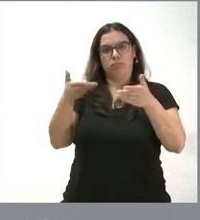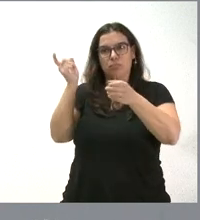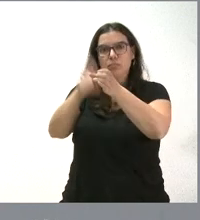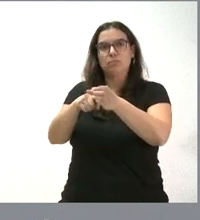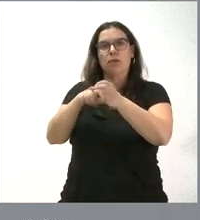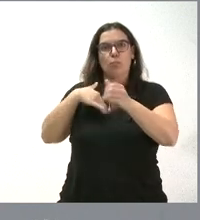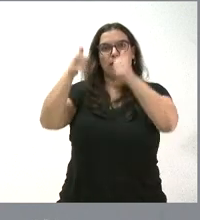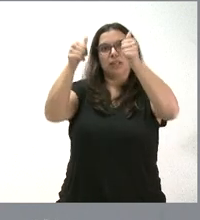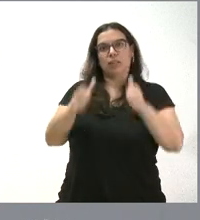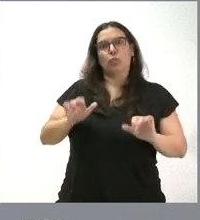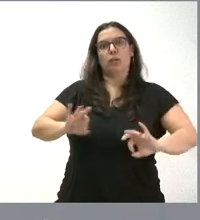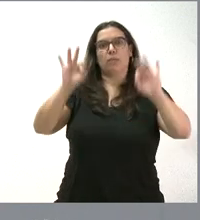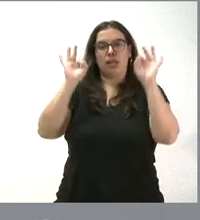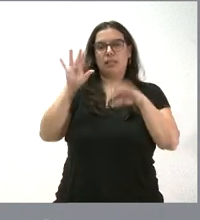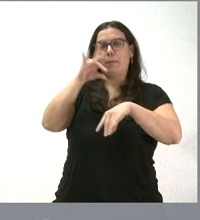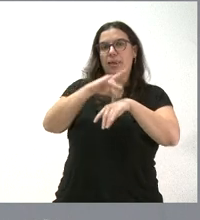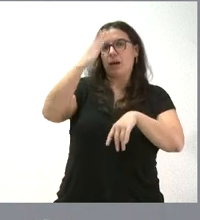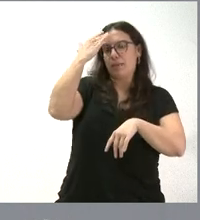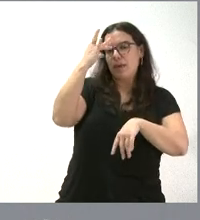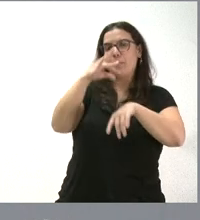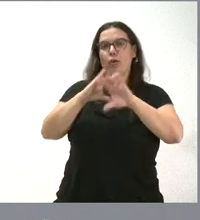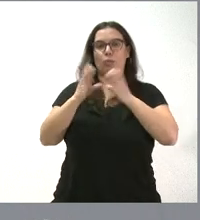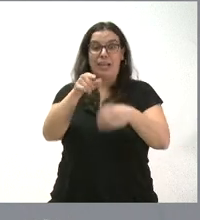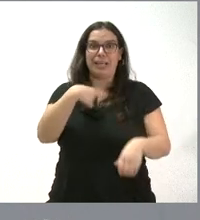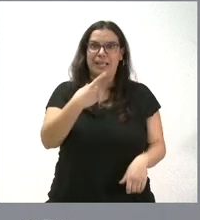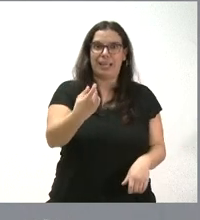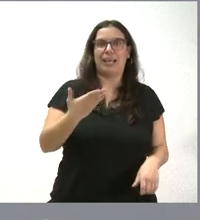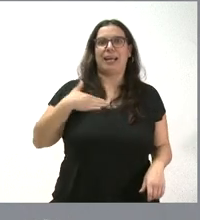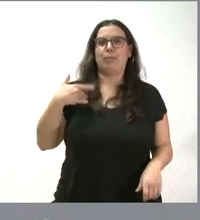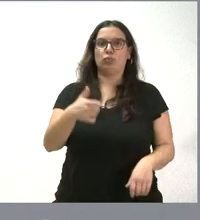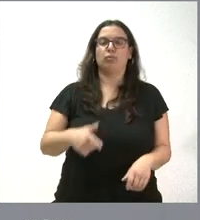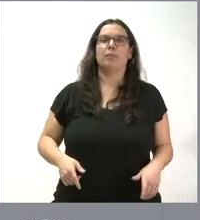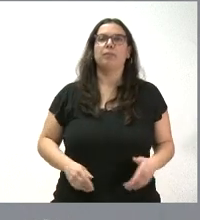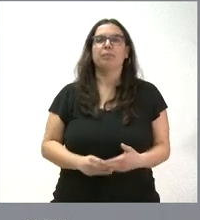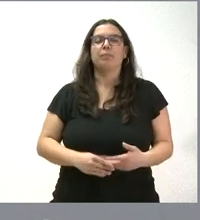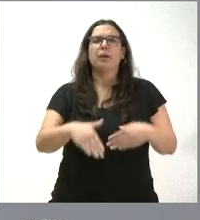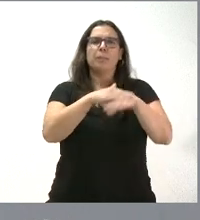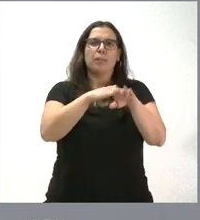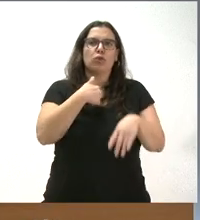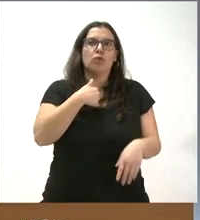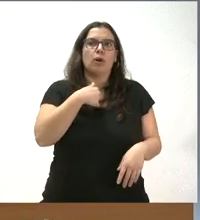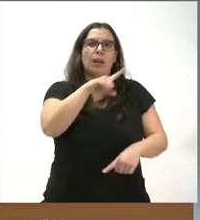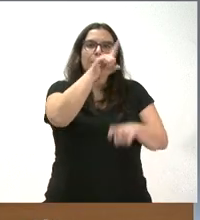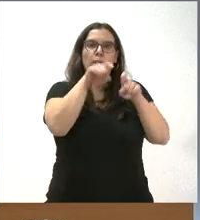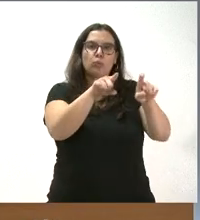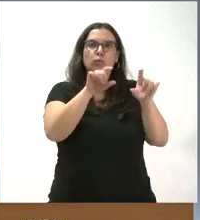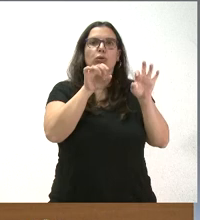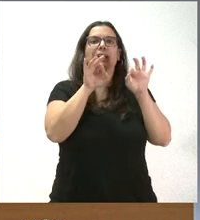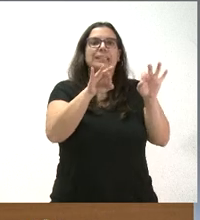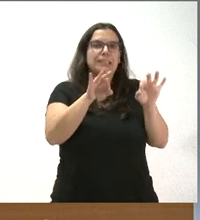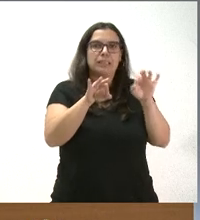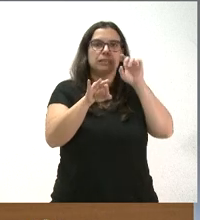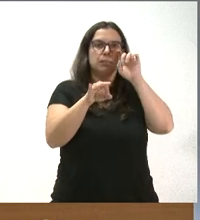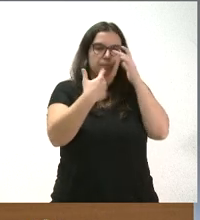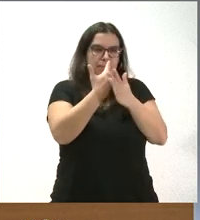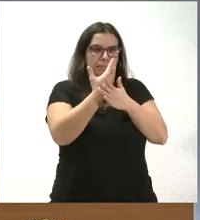especialistas en medicina familiar y comunitaria, que es lo que nosotros queremos. Disculpe, pero yo le pregunto en concreto si en